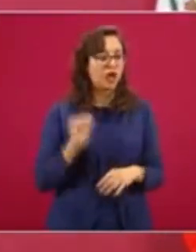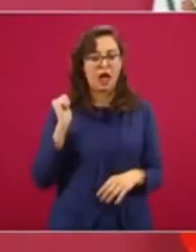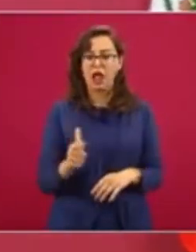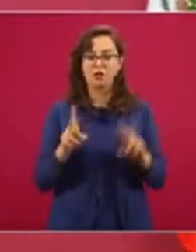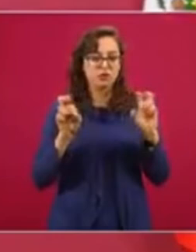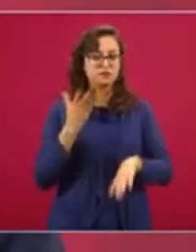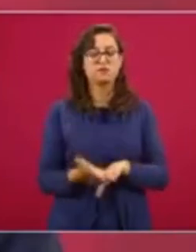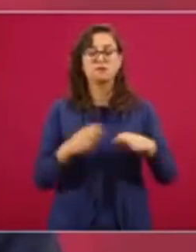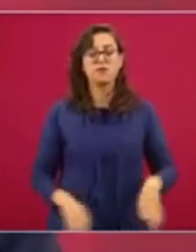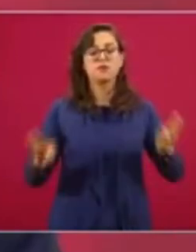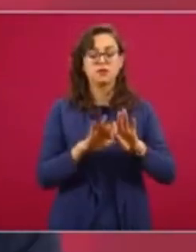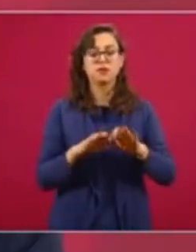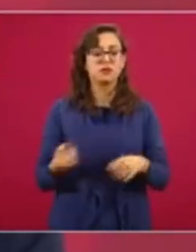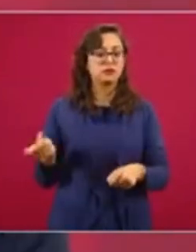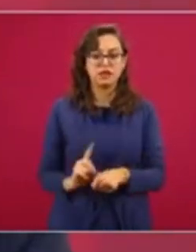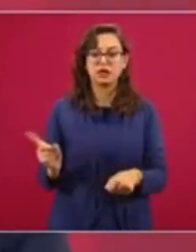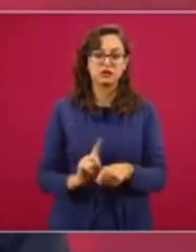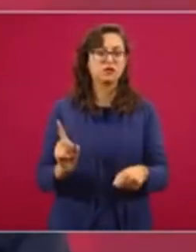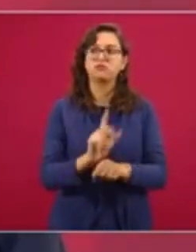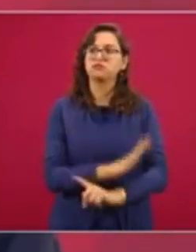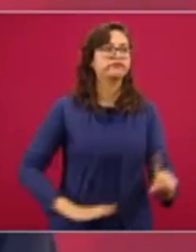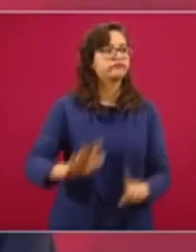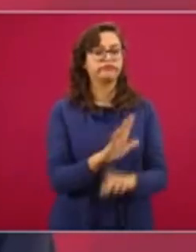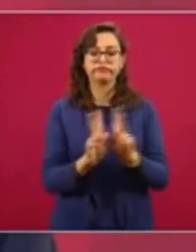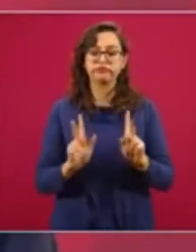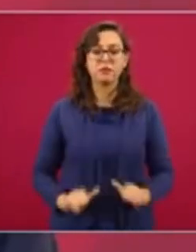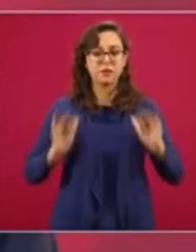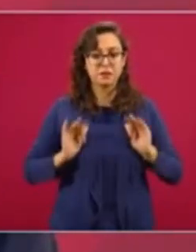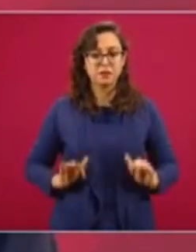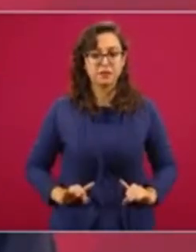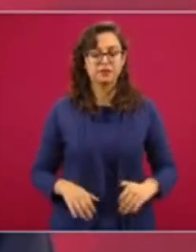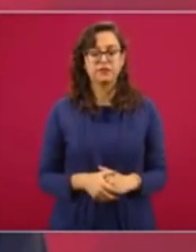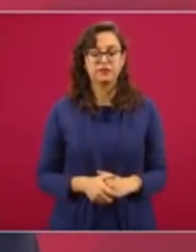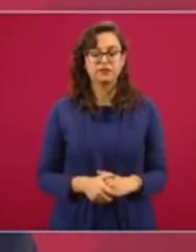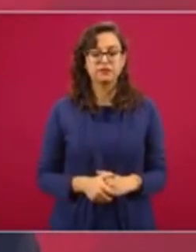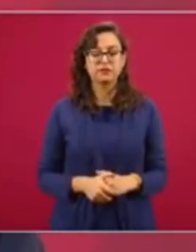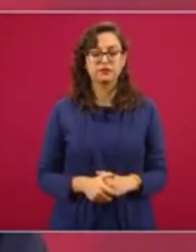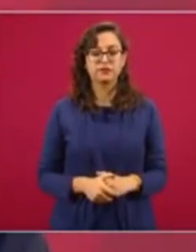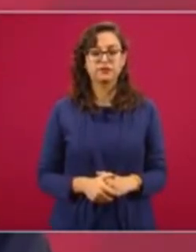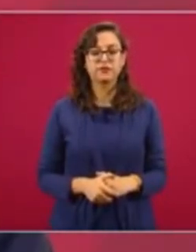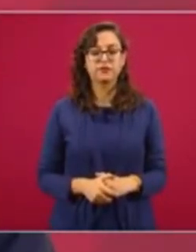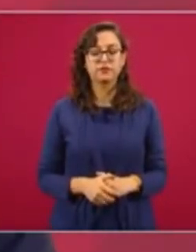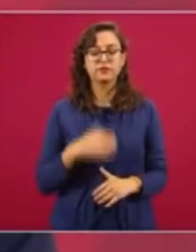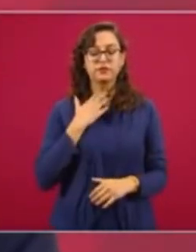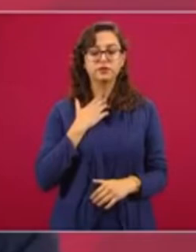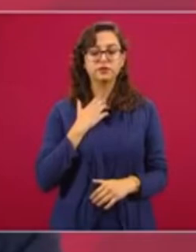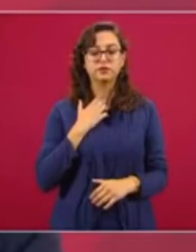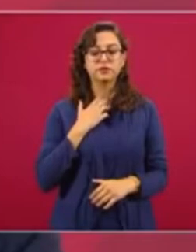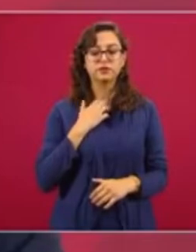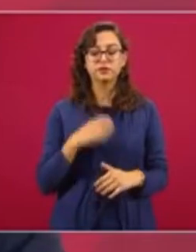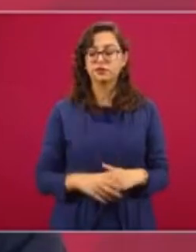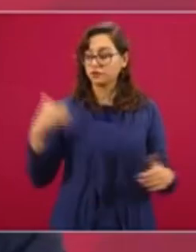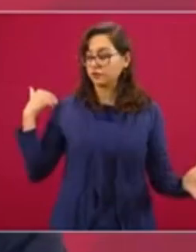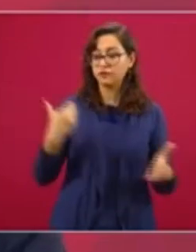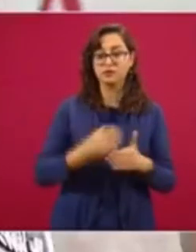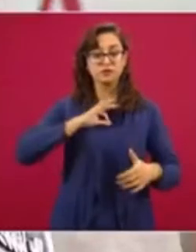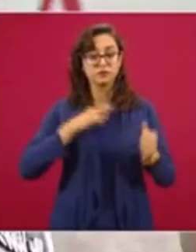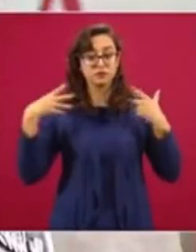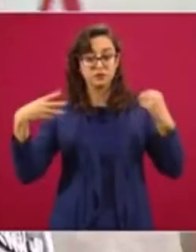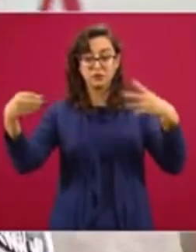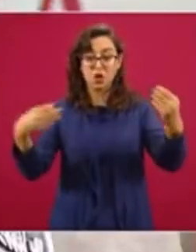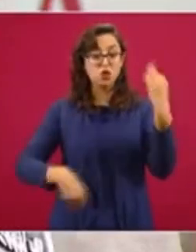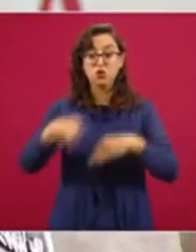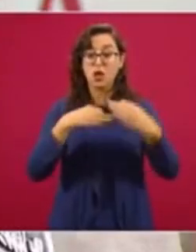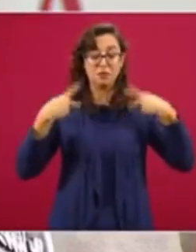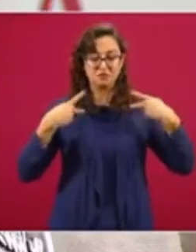importante. Procurando todos los días de que haya paz, que haya tranquilidad. Acabamos de pasar por la etapa más difícil de la pandemia. Todo el mundo apostaba